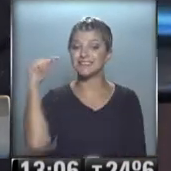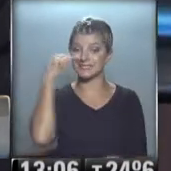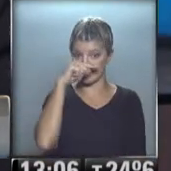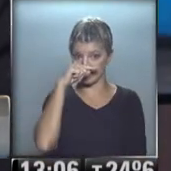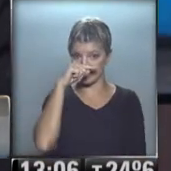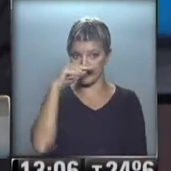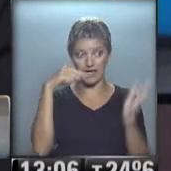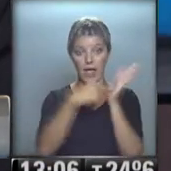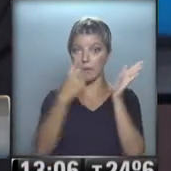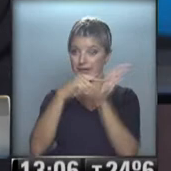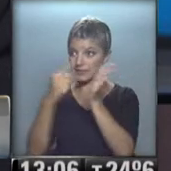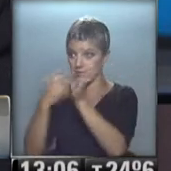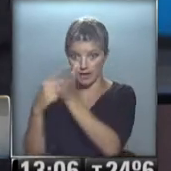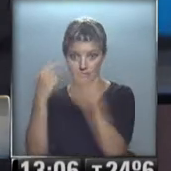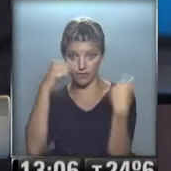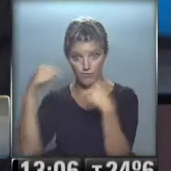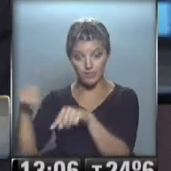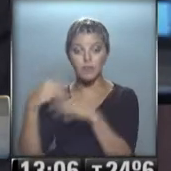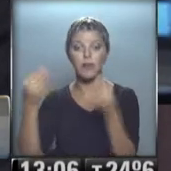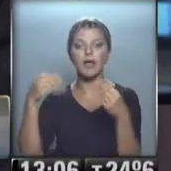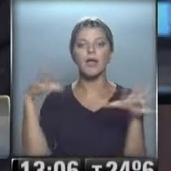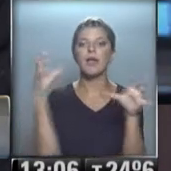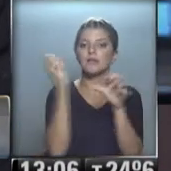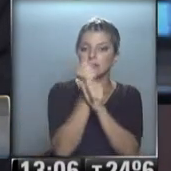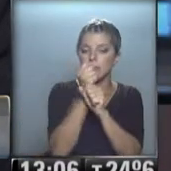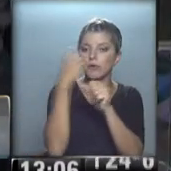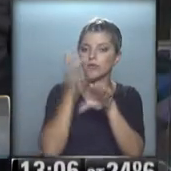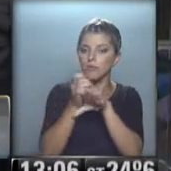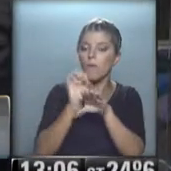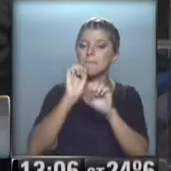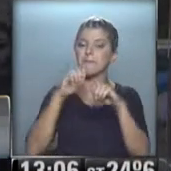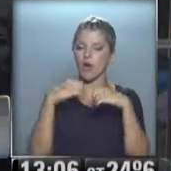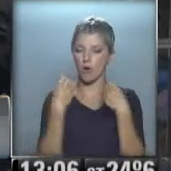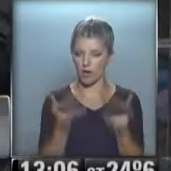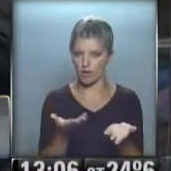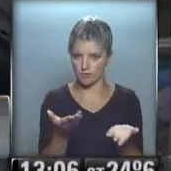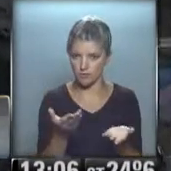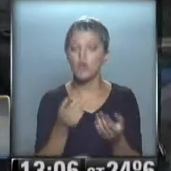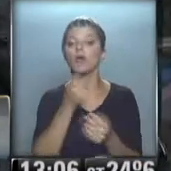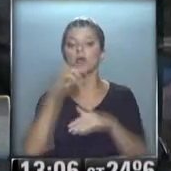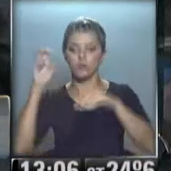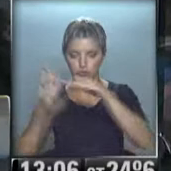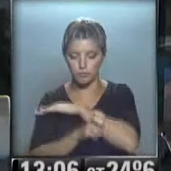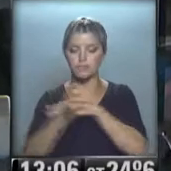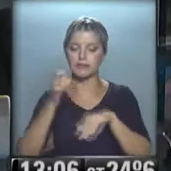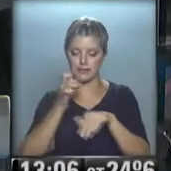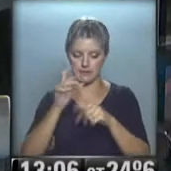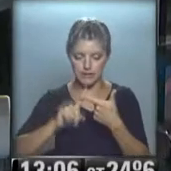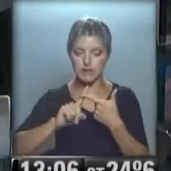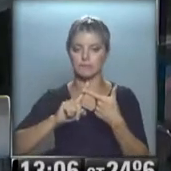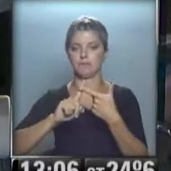de distintos estados para mejorar el transporte urbano, las redes de subtes, de trenes,